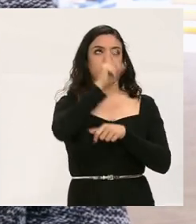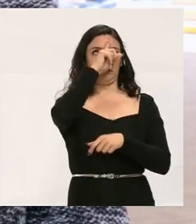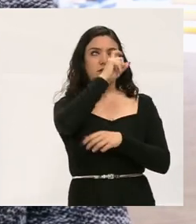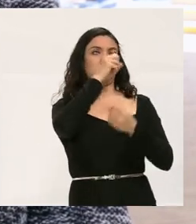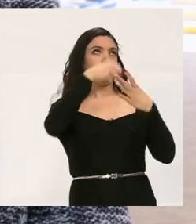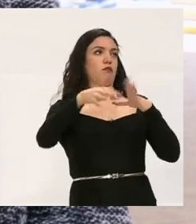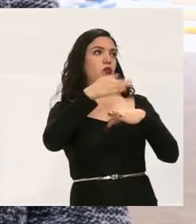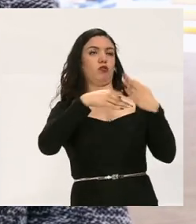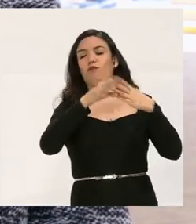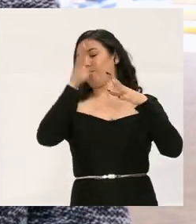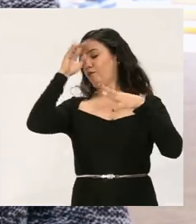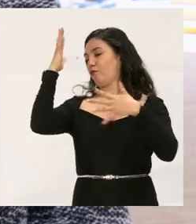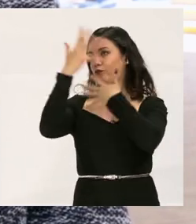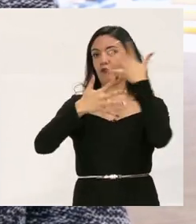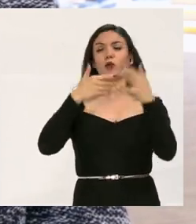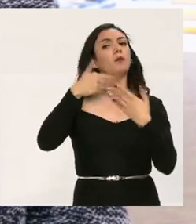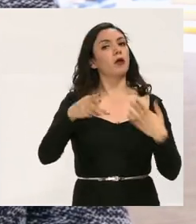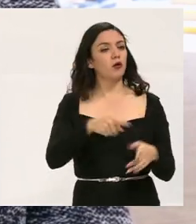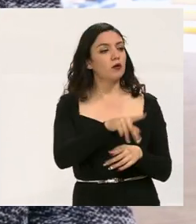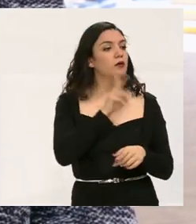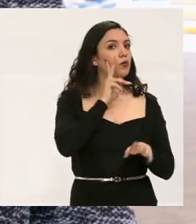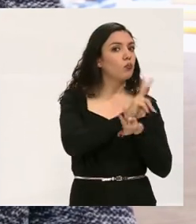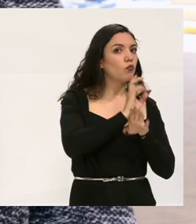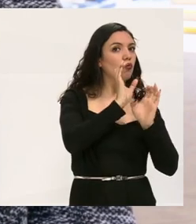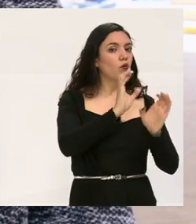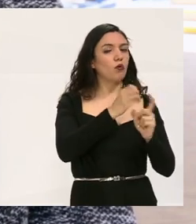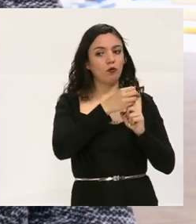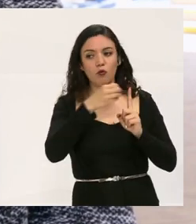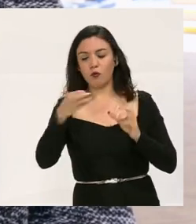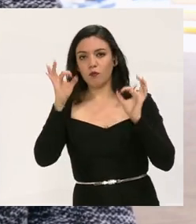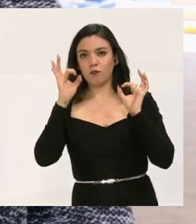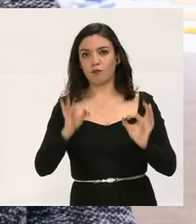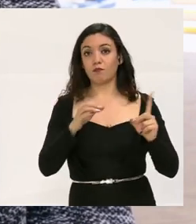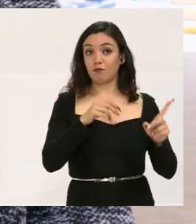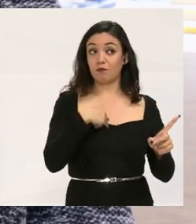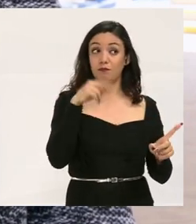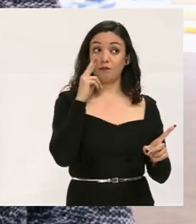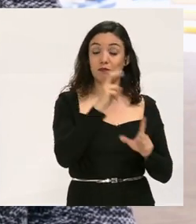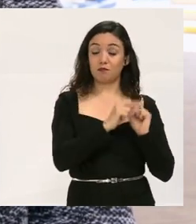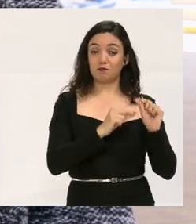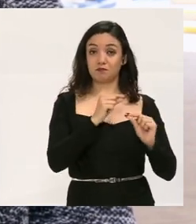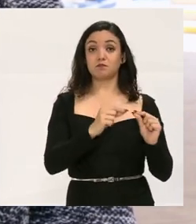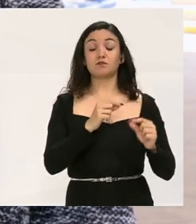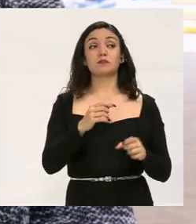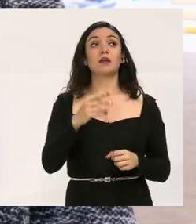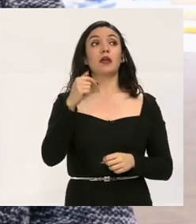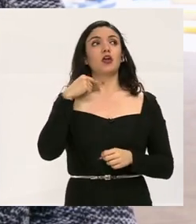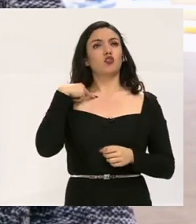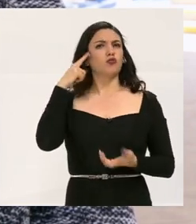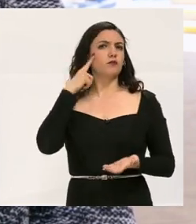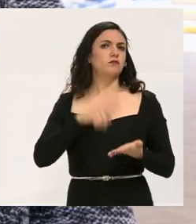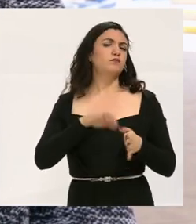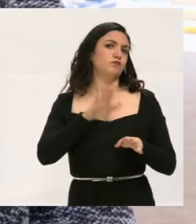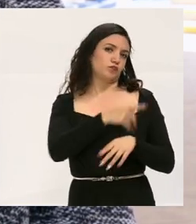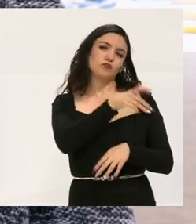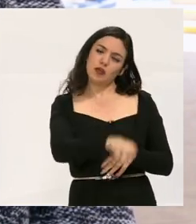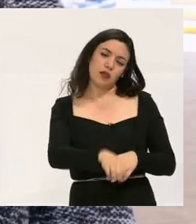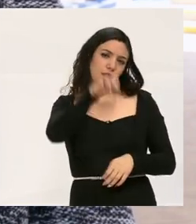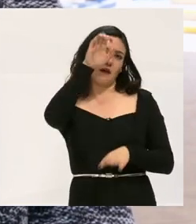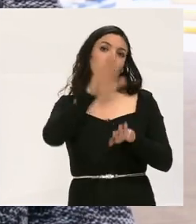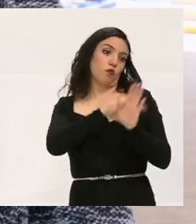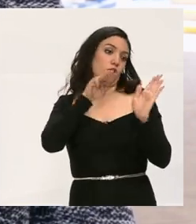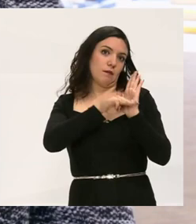problema. Y un total desorden. Que ahora ya es un poco más ordenado. Yo creo por su,